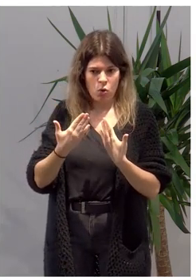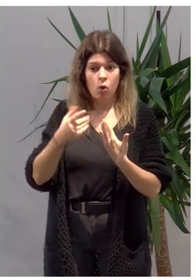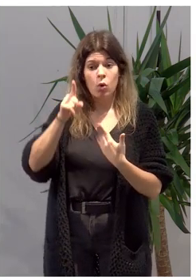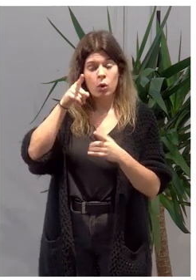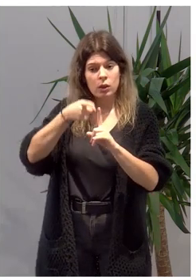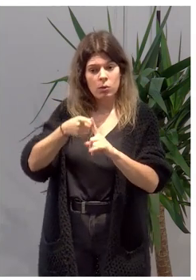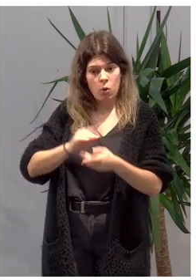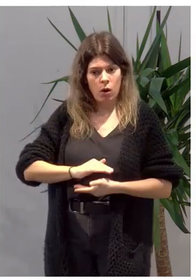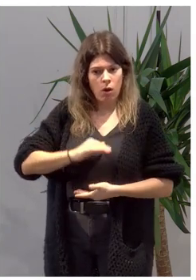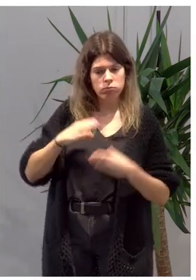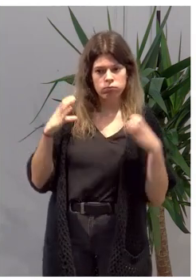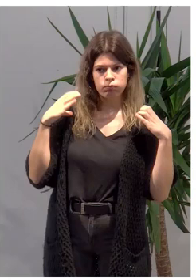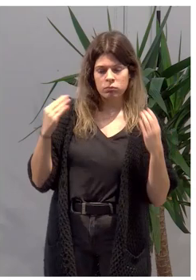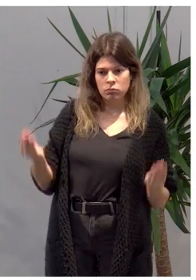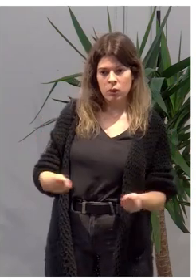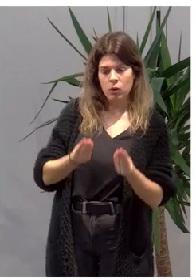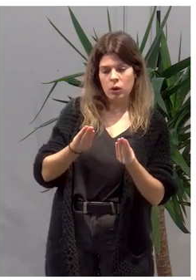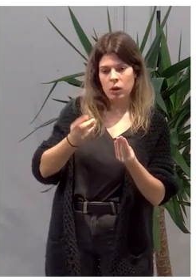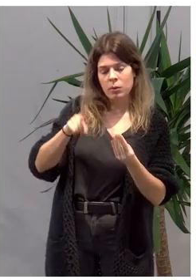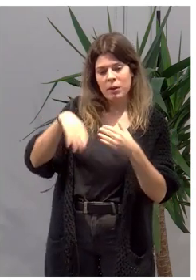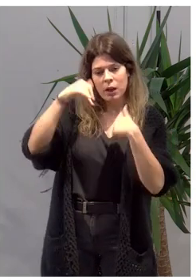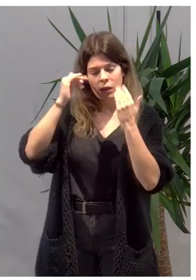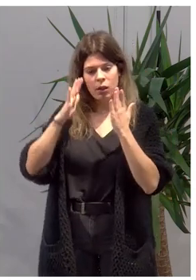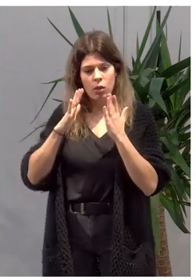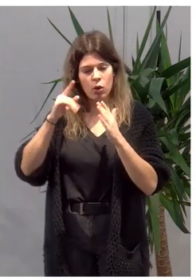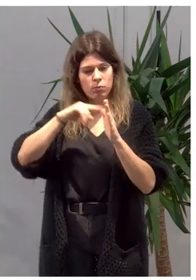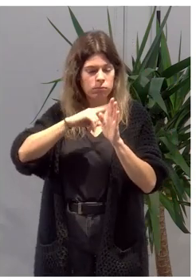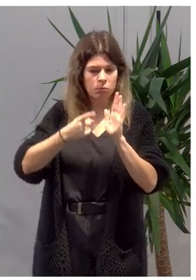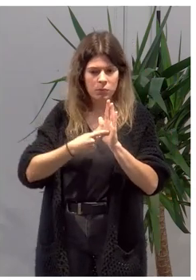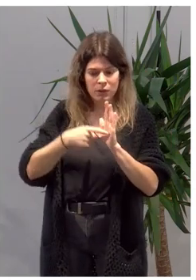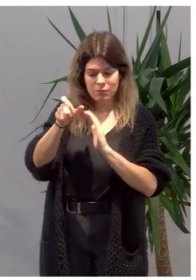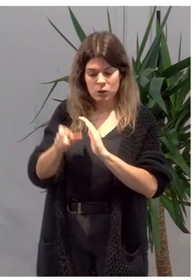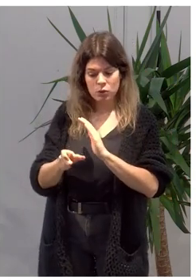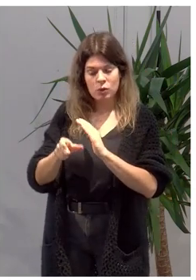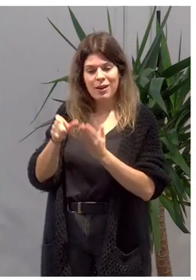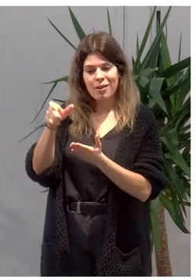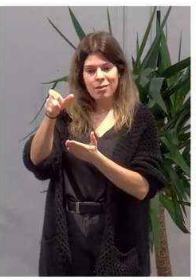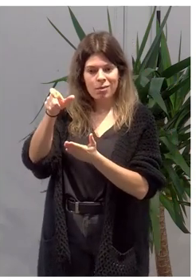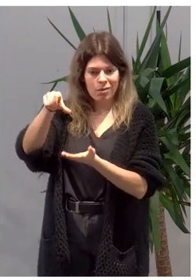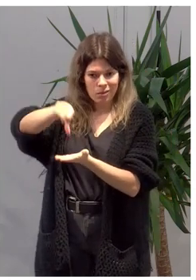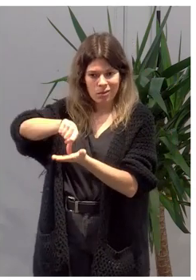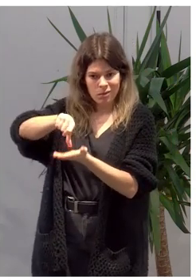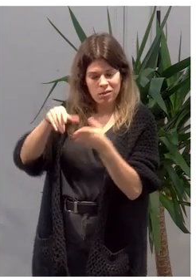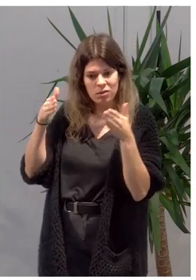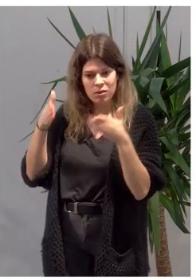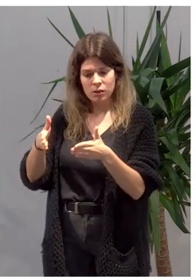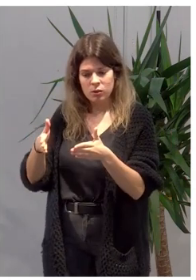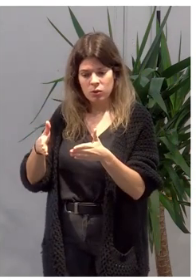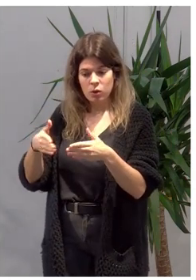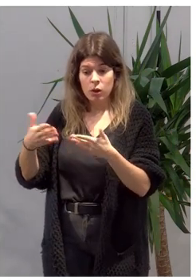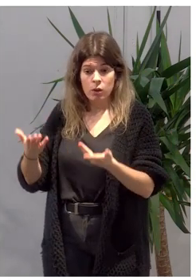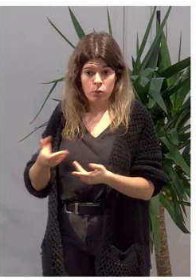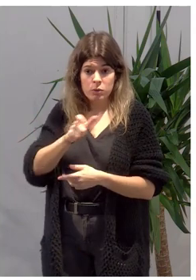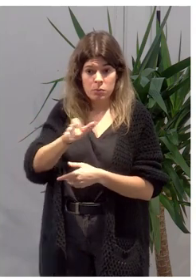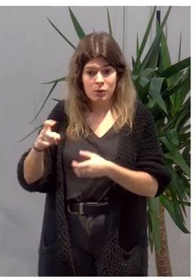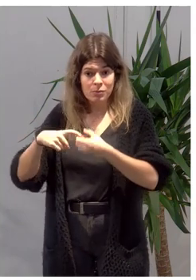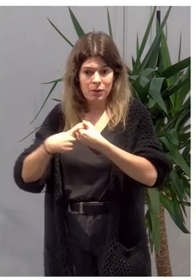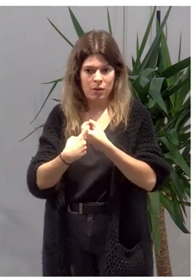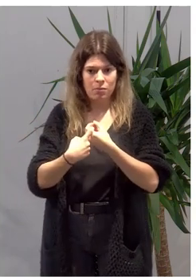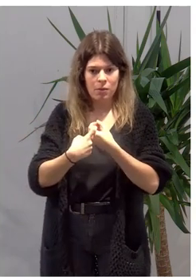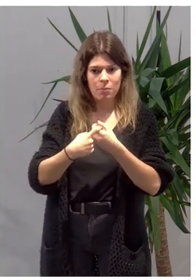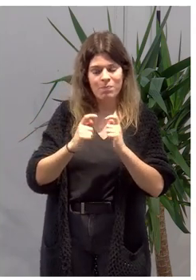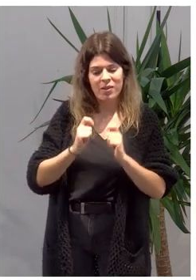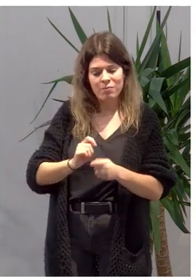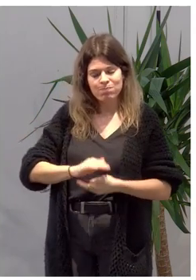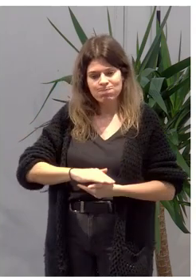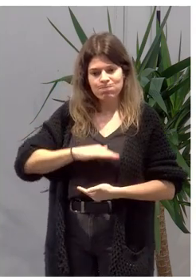competencias e impulsar la atención integral y centrada en la persona. Y para eso se capacitará a quienes participan en